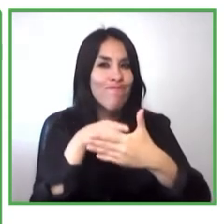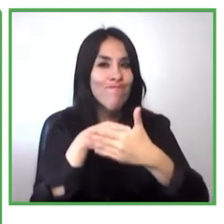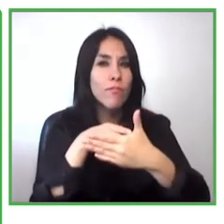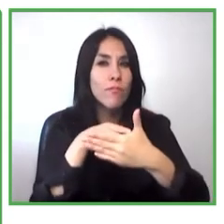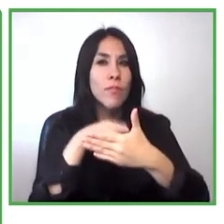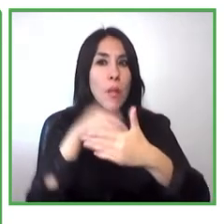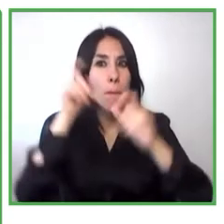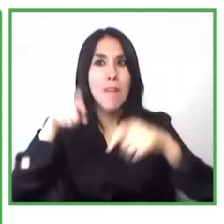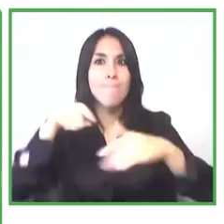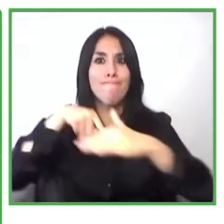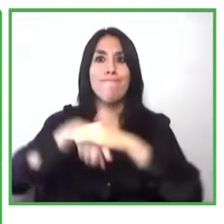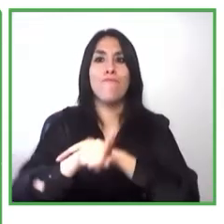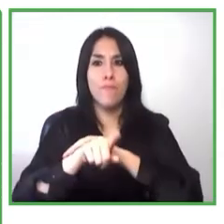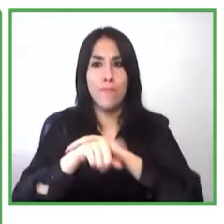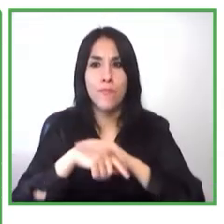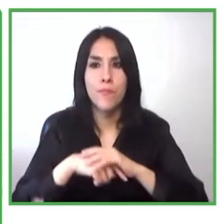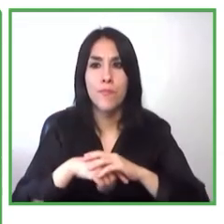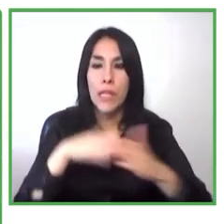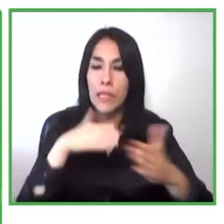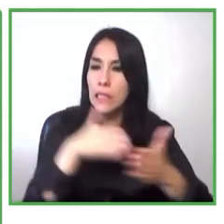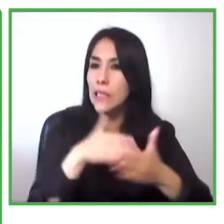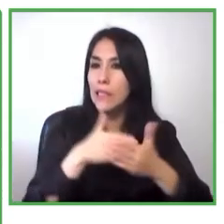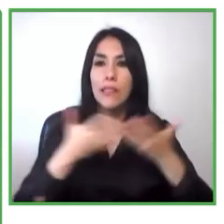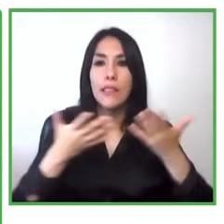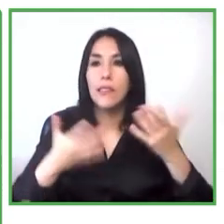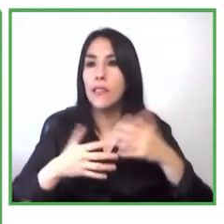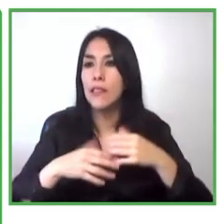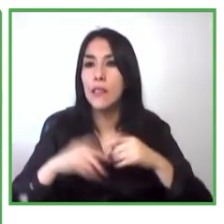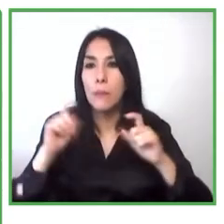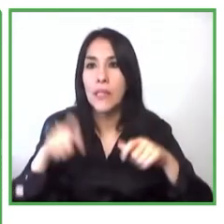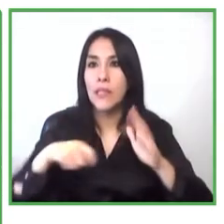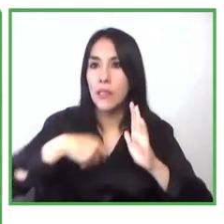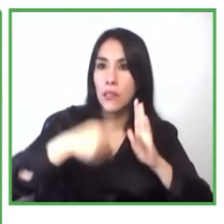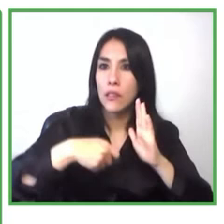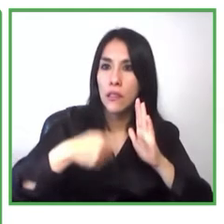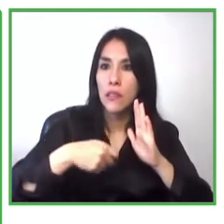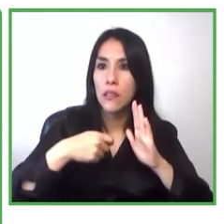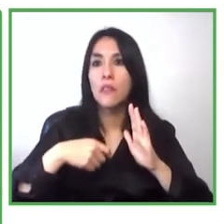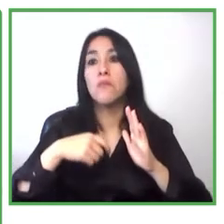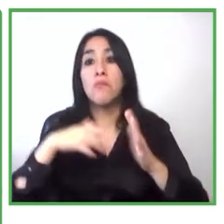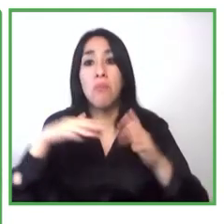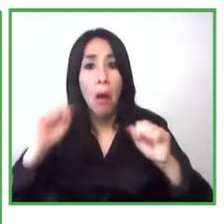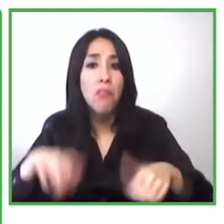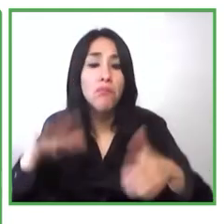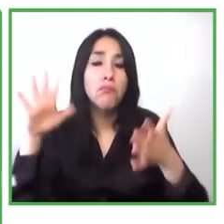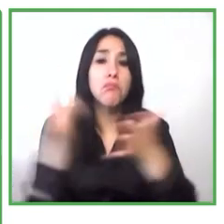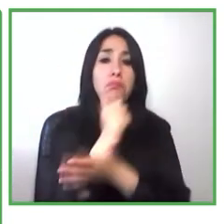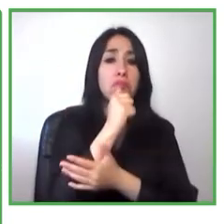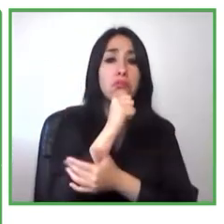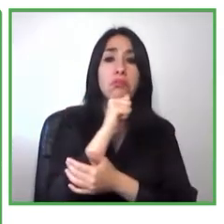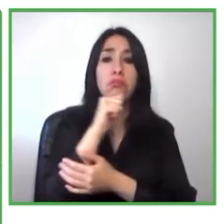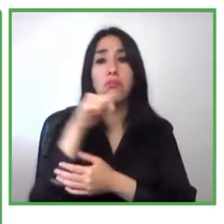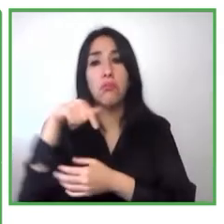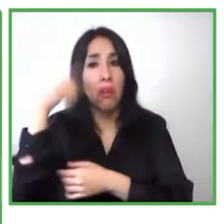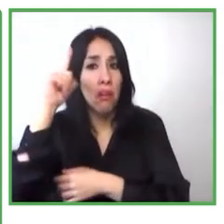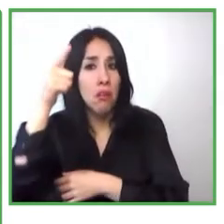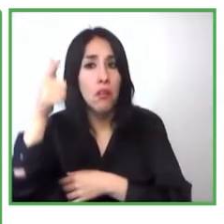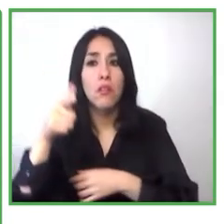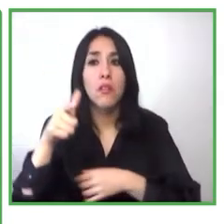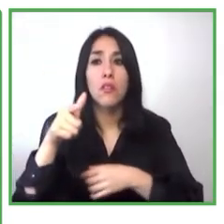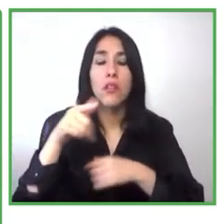llegar a su fin así es que estamos enseñándole a estas personas educando a las personas con discapacidad